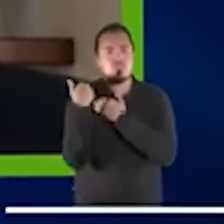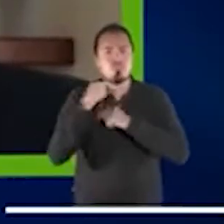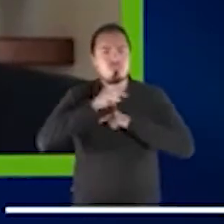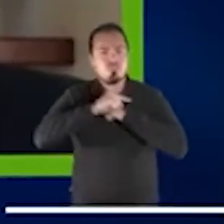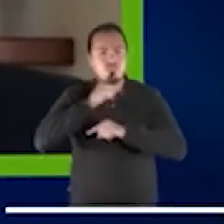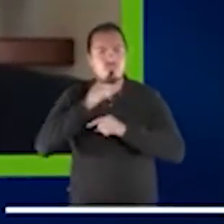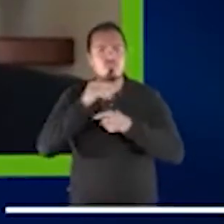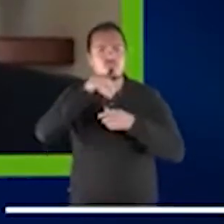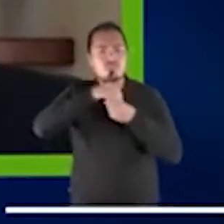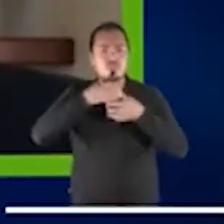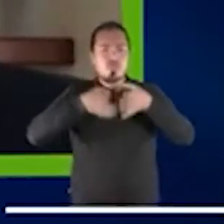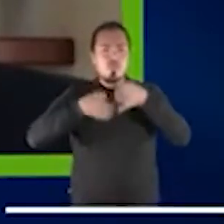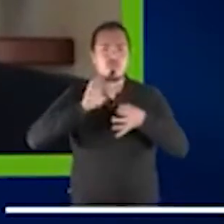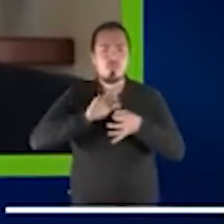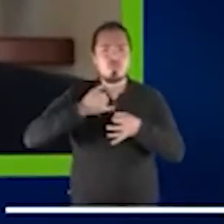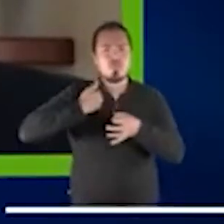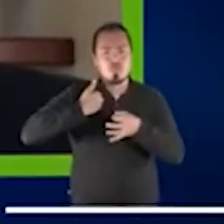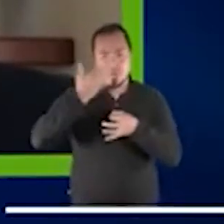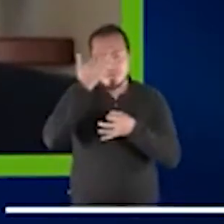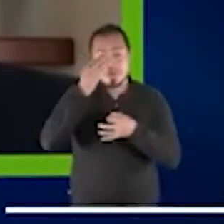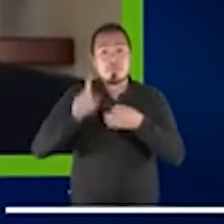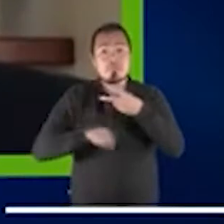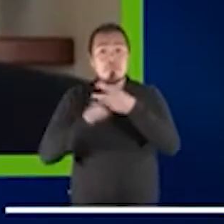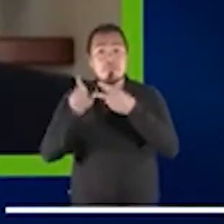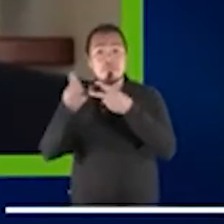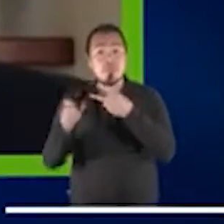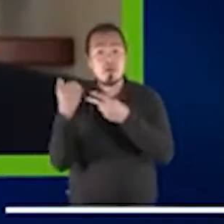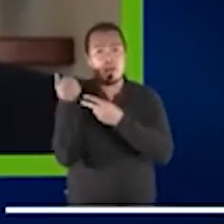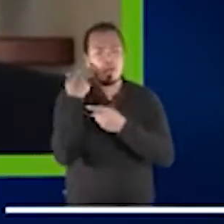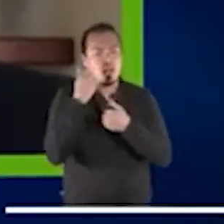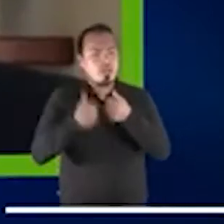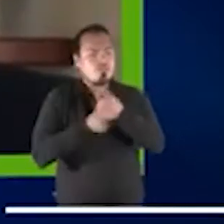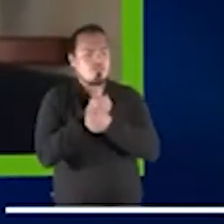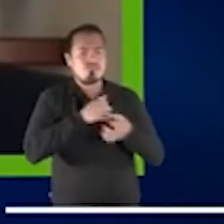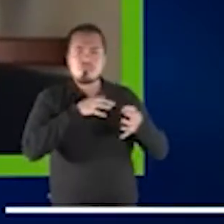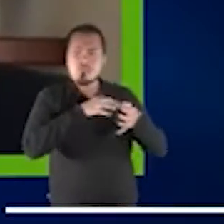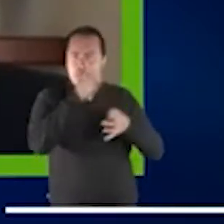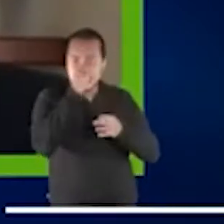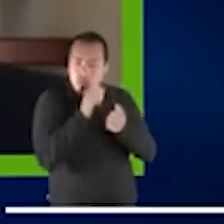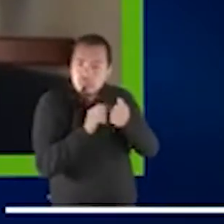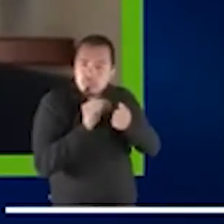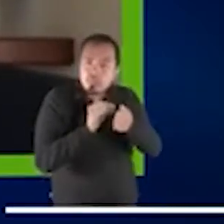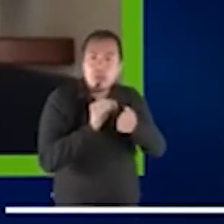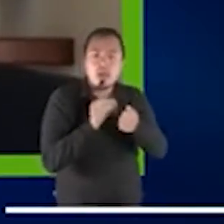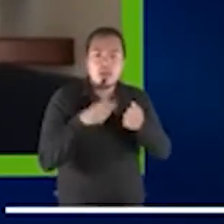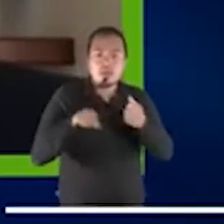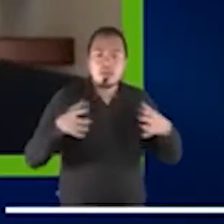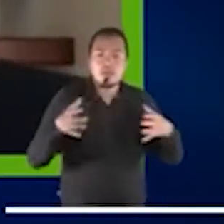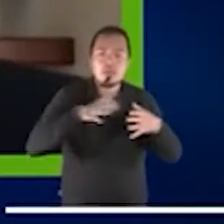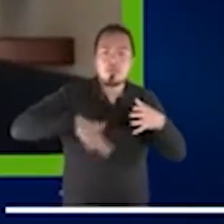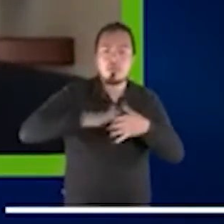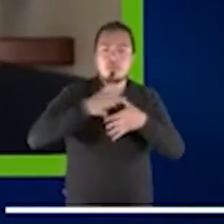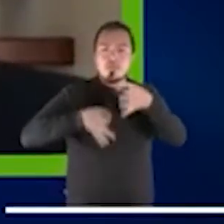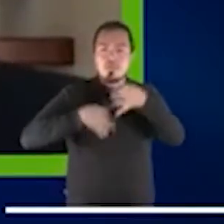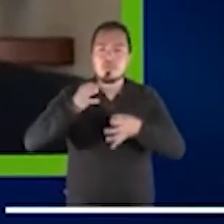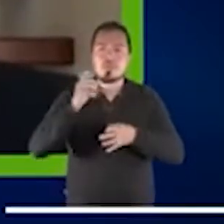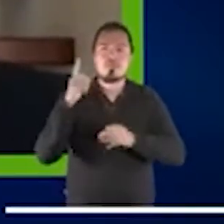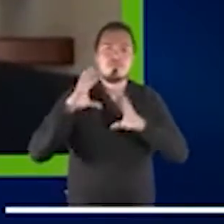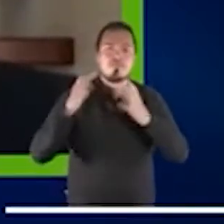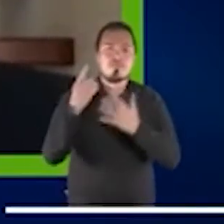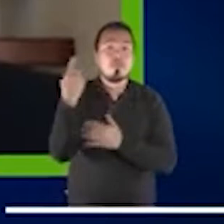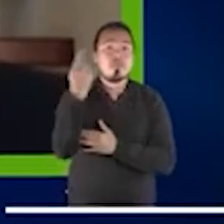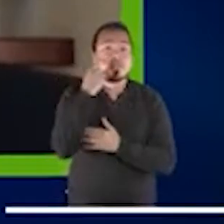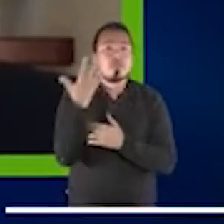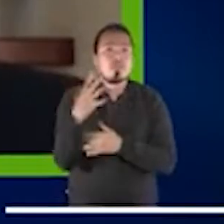Iniciativa Global sobre Justicia Juvenil y es asesor principal de Defensa y Aprendizaje Global para la Fundación Tierra de Hombres. Durante más de una década